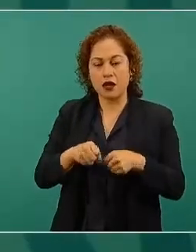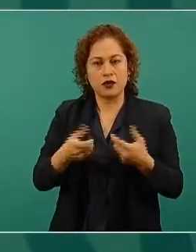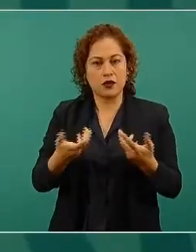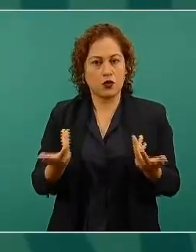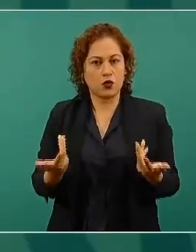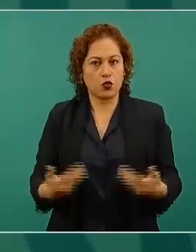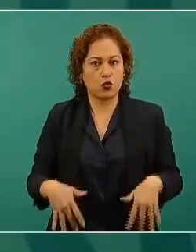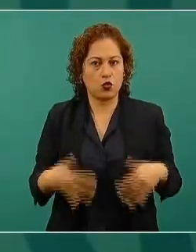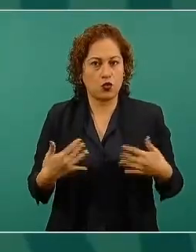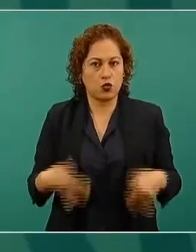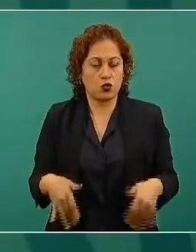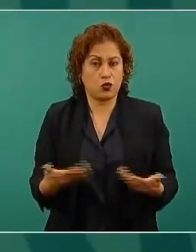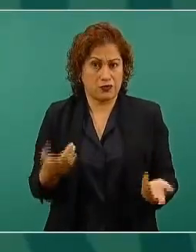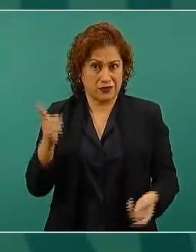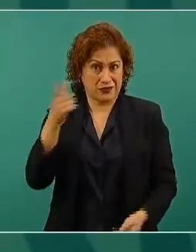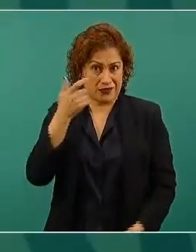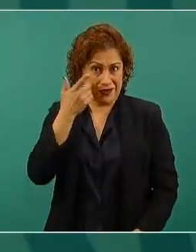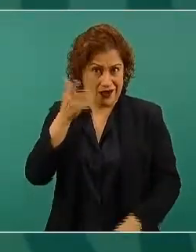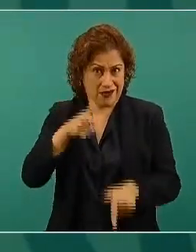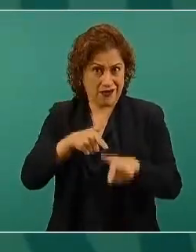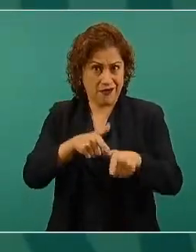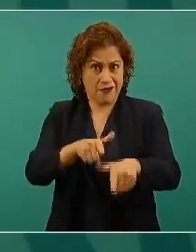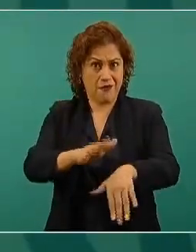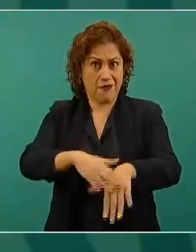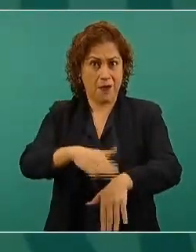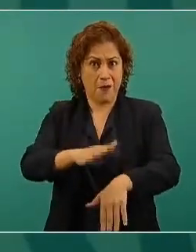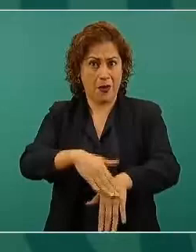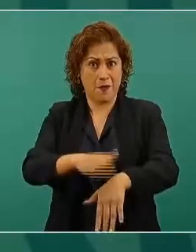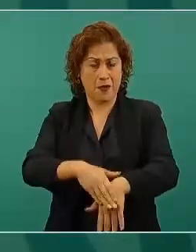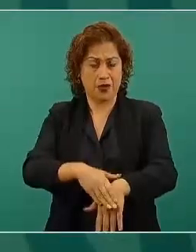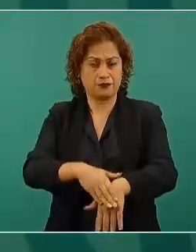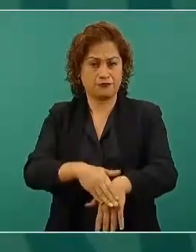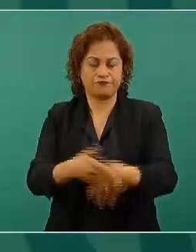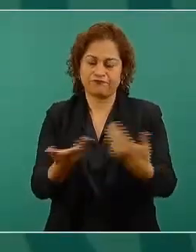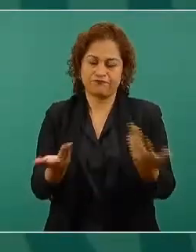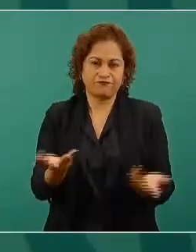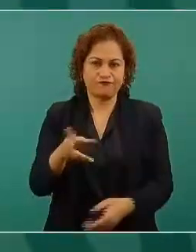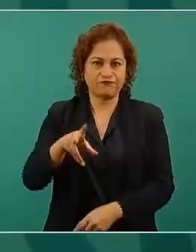Entonces, les ofrecemos disculpas